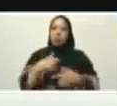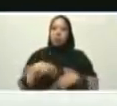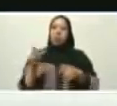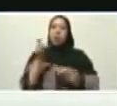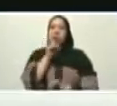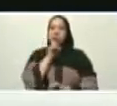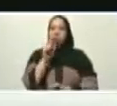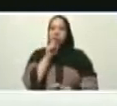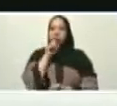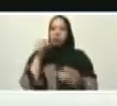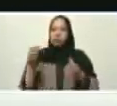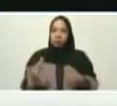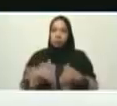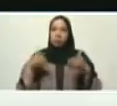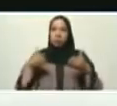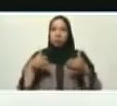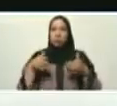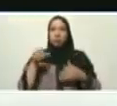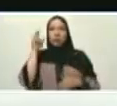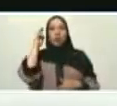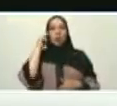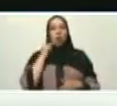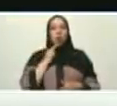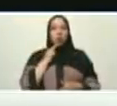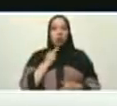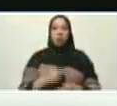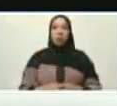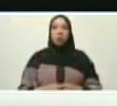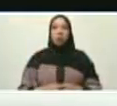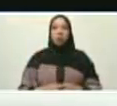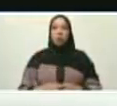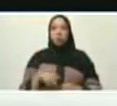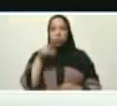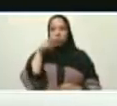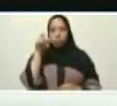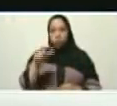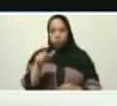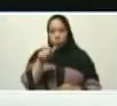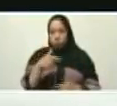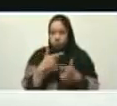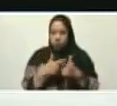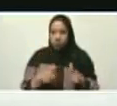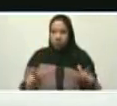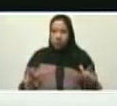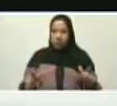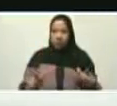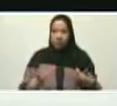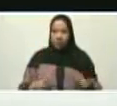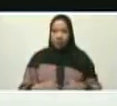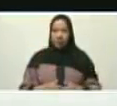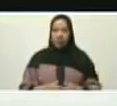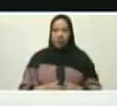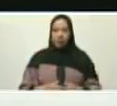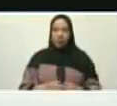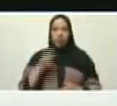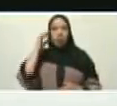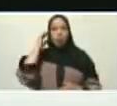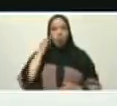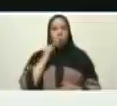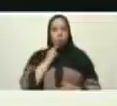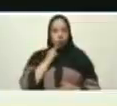difícil victoria de Simón Bolívar Bomboná Bolívar Bomboná Bolívar Bolívar